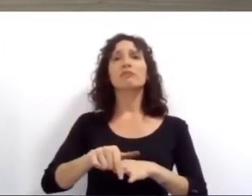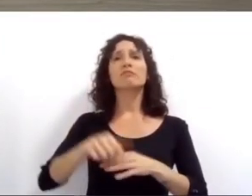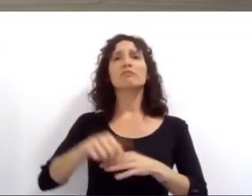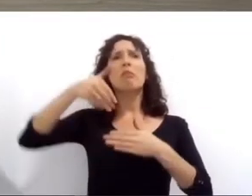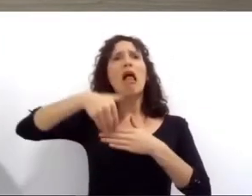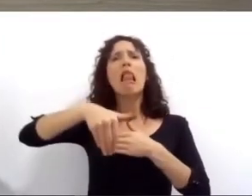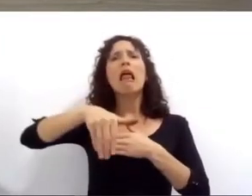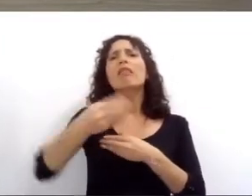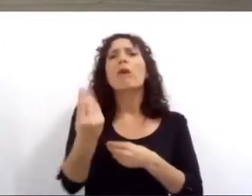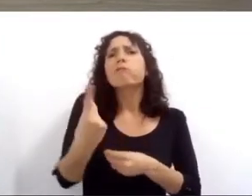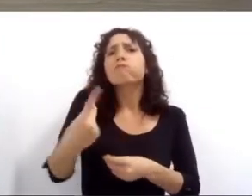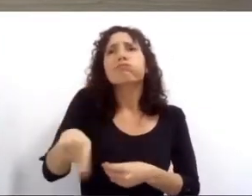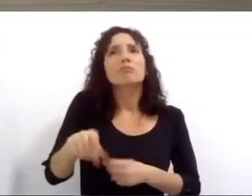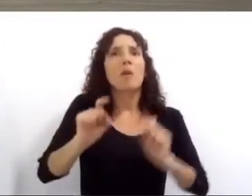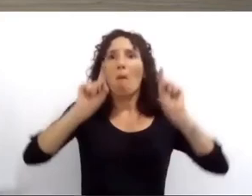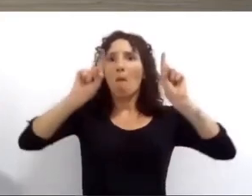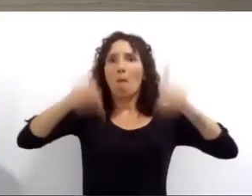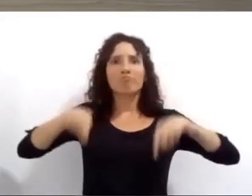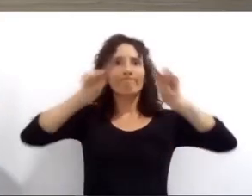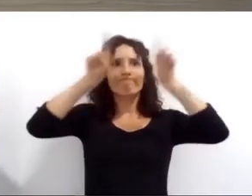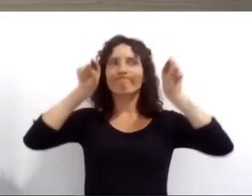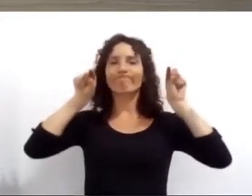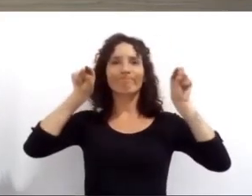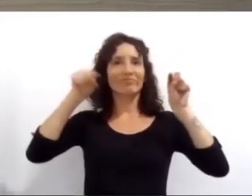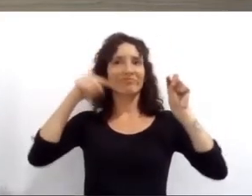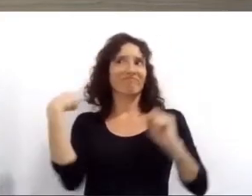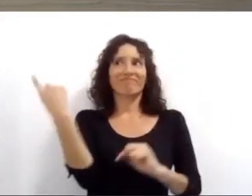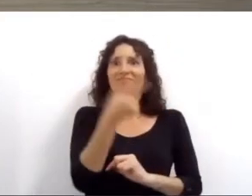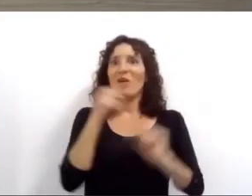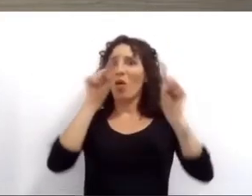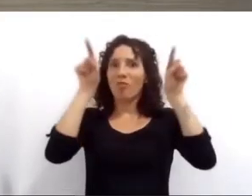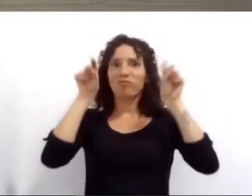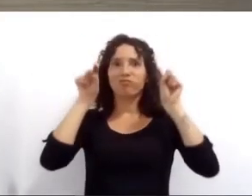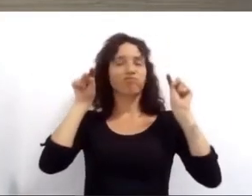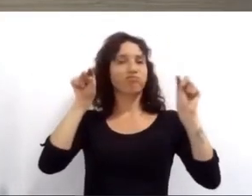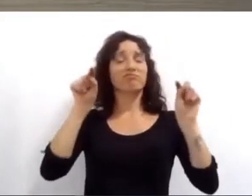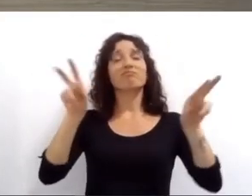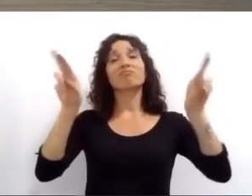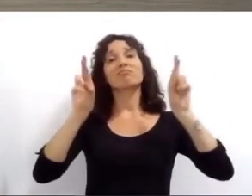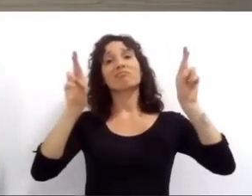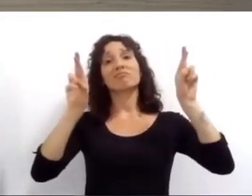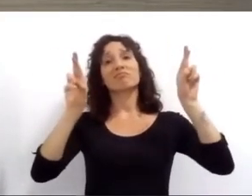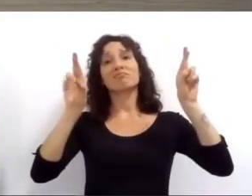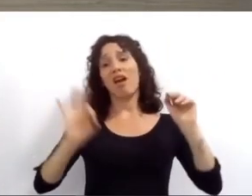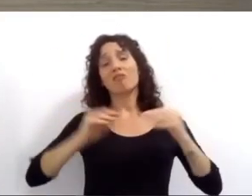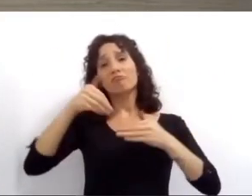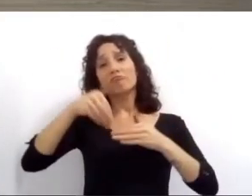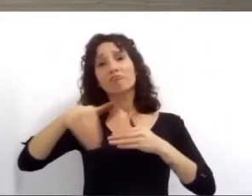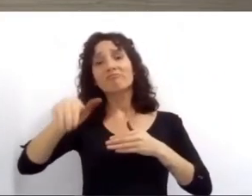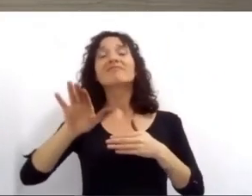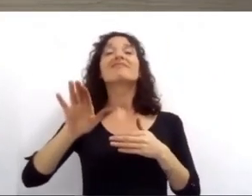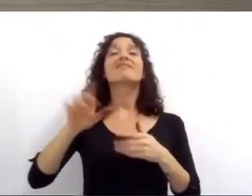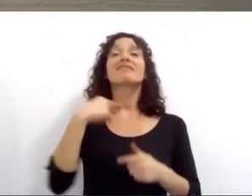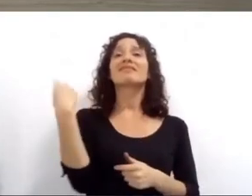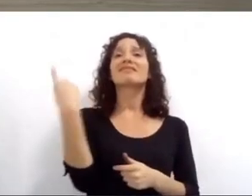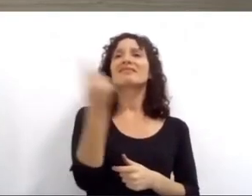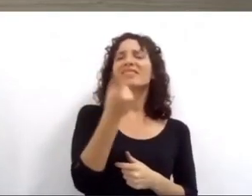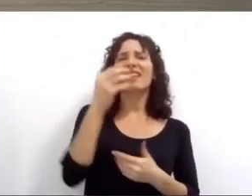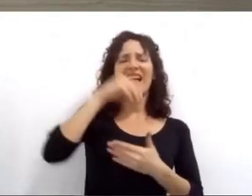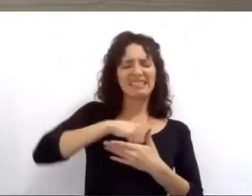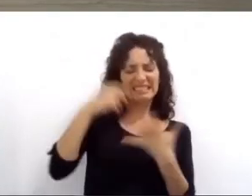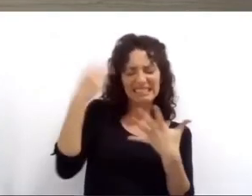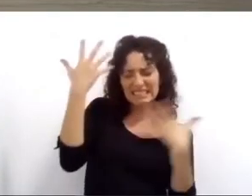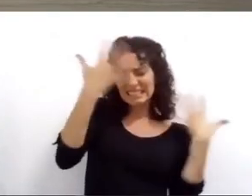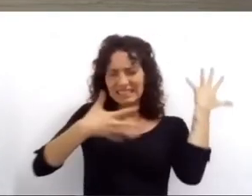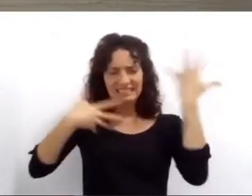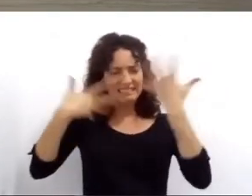jamás ojalá el 2021 nos permita caminar con mayores certezas despejar aquella tiniebla de